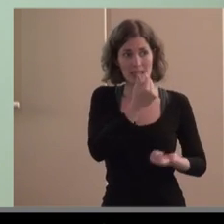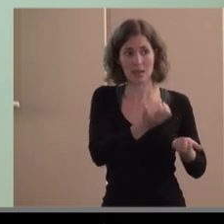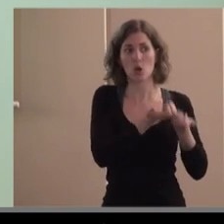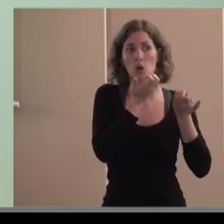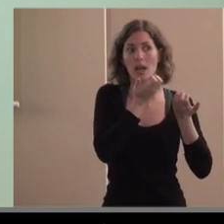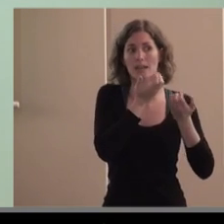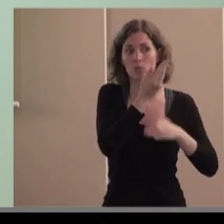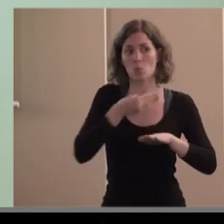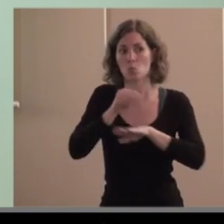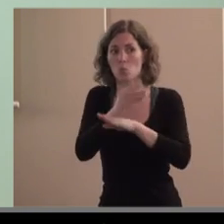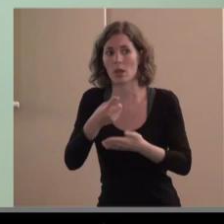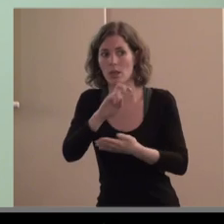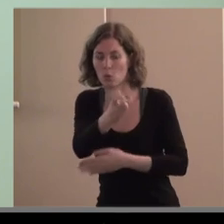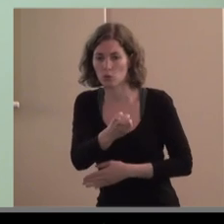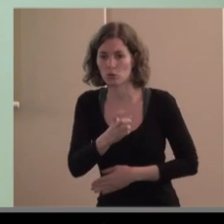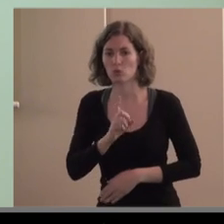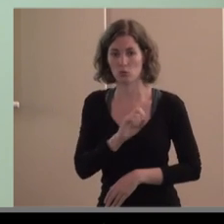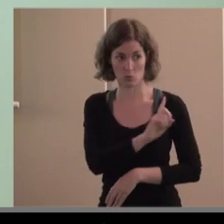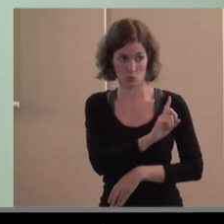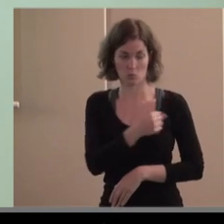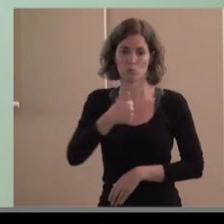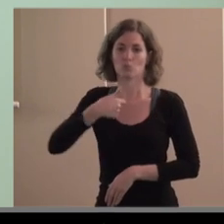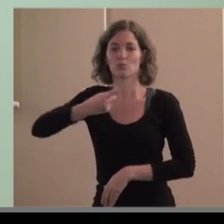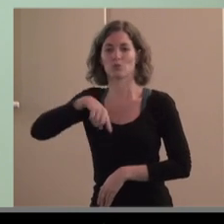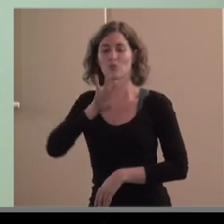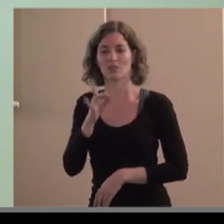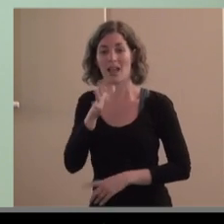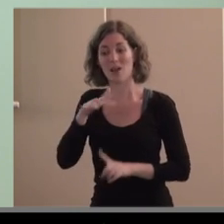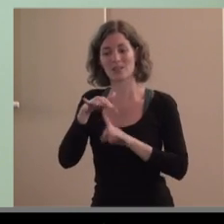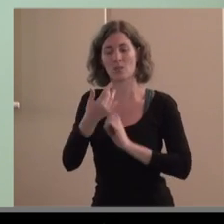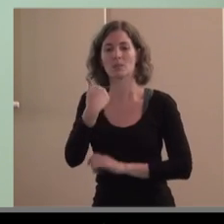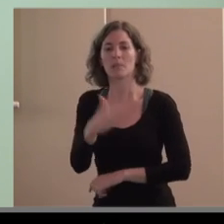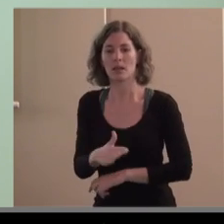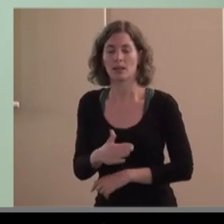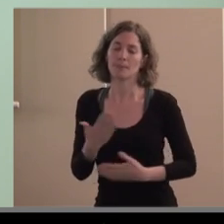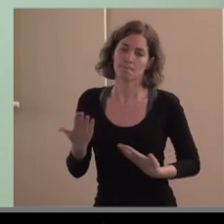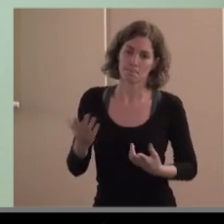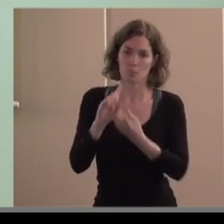vienen malas ya a vienen malas entonces volvemos a plantear el tema y dices joder pues ahora estamos perdiendo ¿no? ¿qué hacemos?